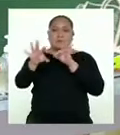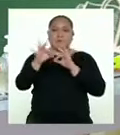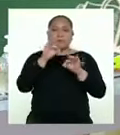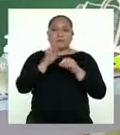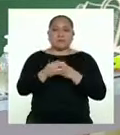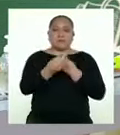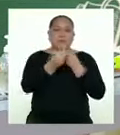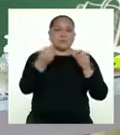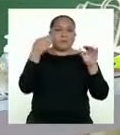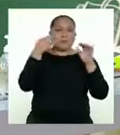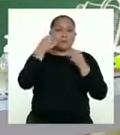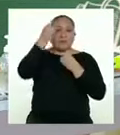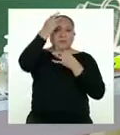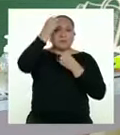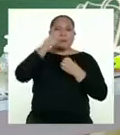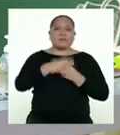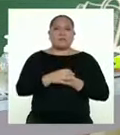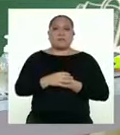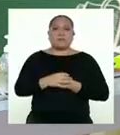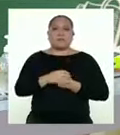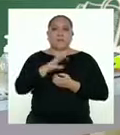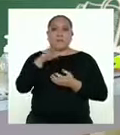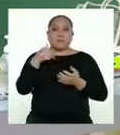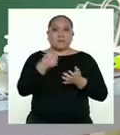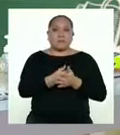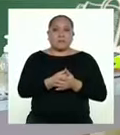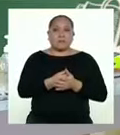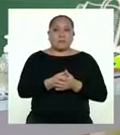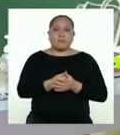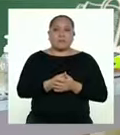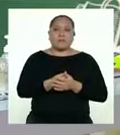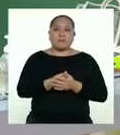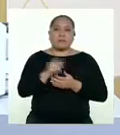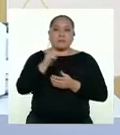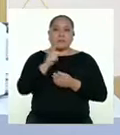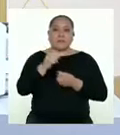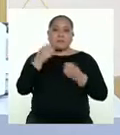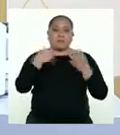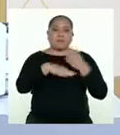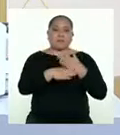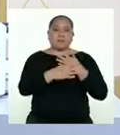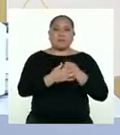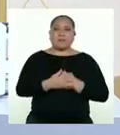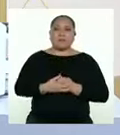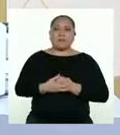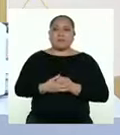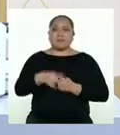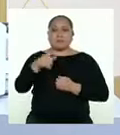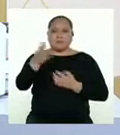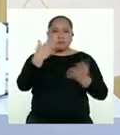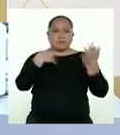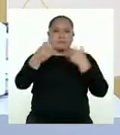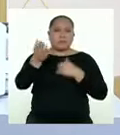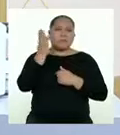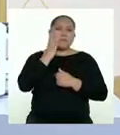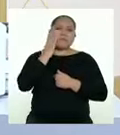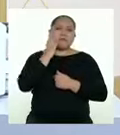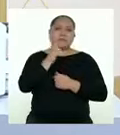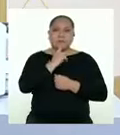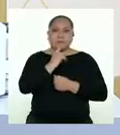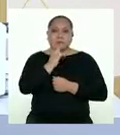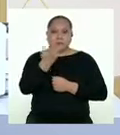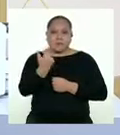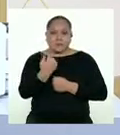gran cantidad de información. Y no toda es de fuentes confiables. Es un llamado a que las mamás y los